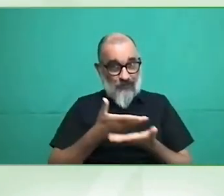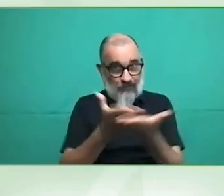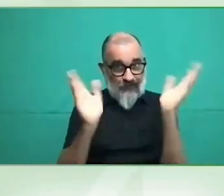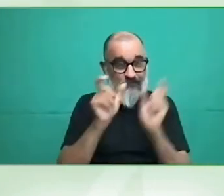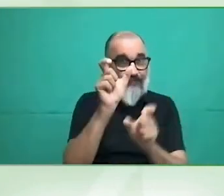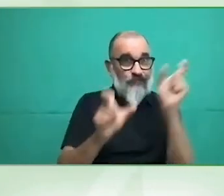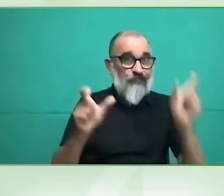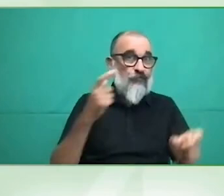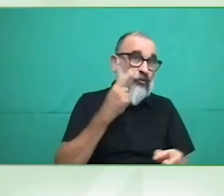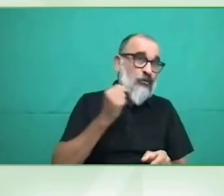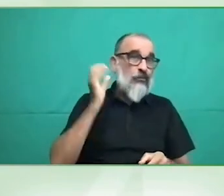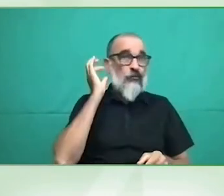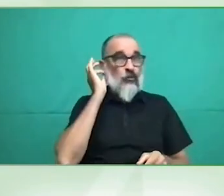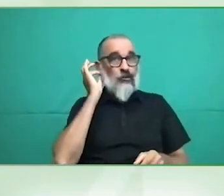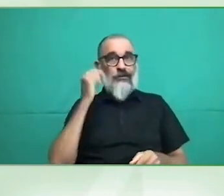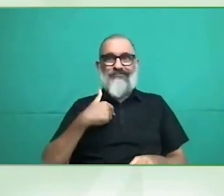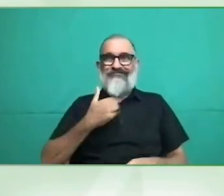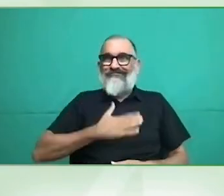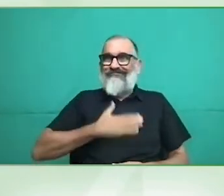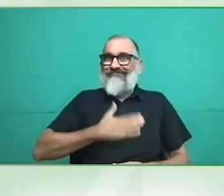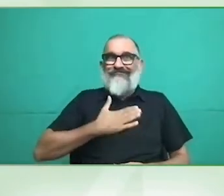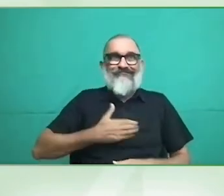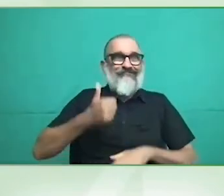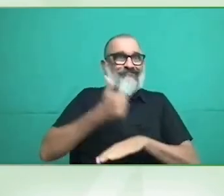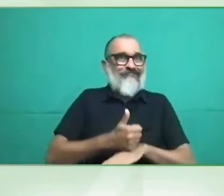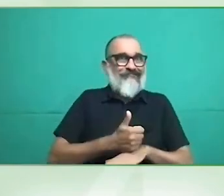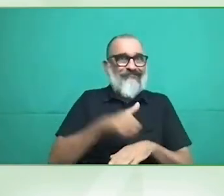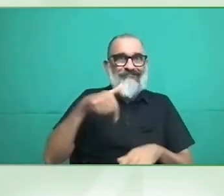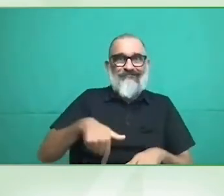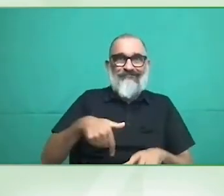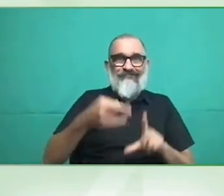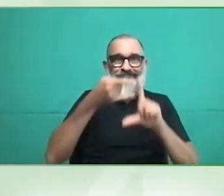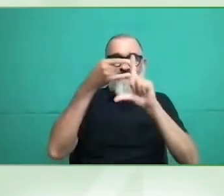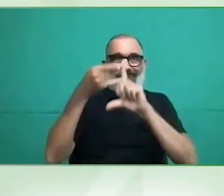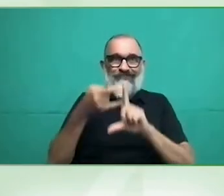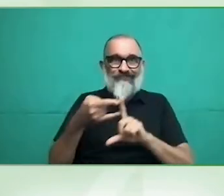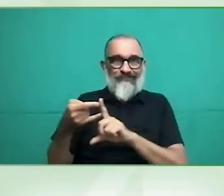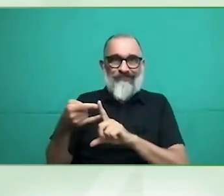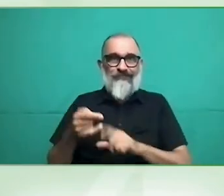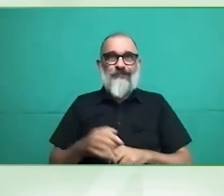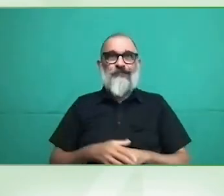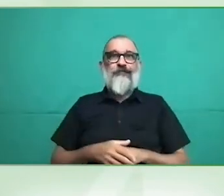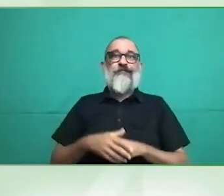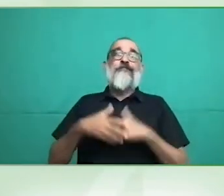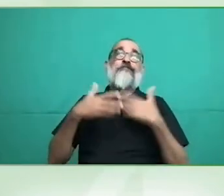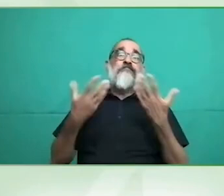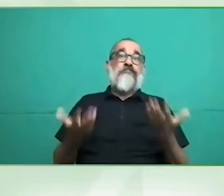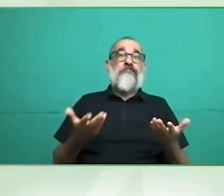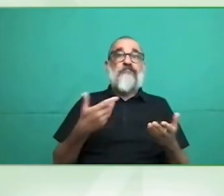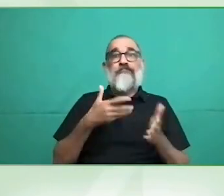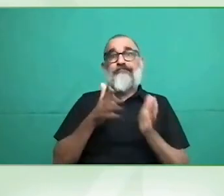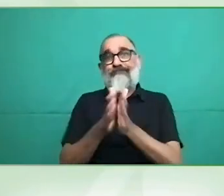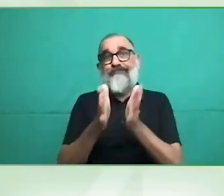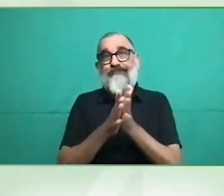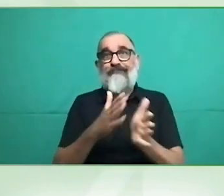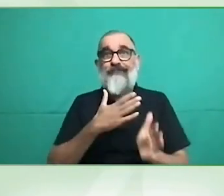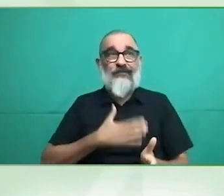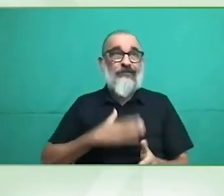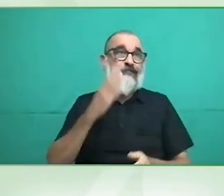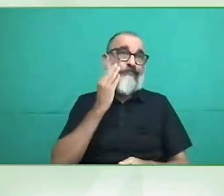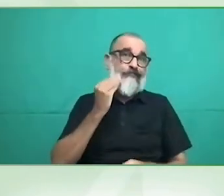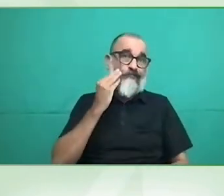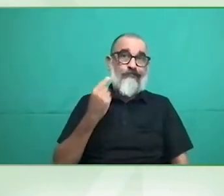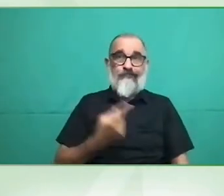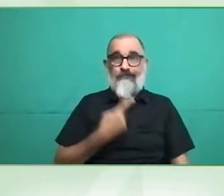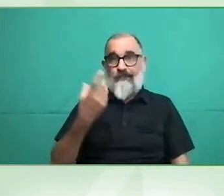este medio y para contarles la experiencia que tenemos en este caso desde el estado del Perú sobre